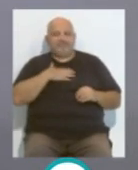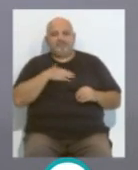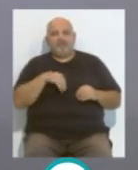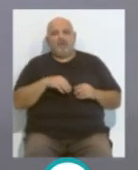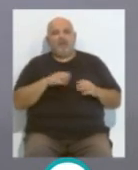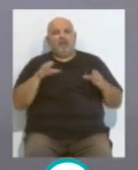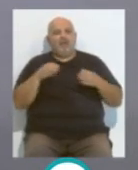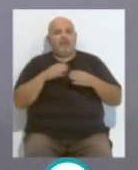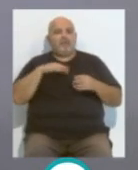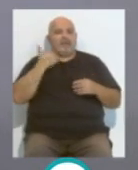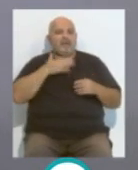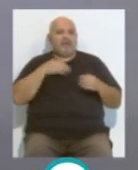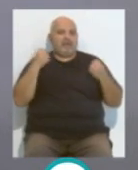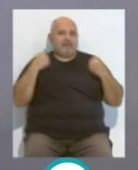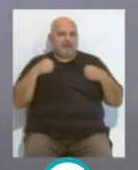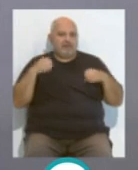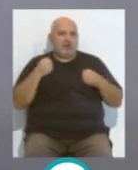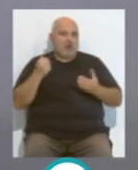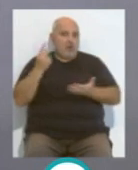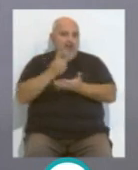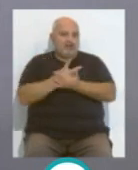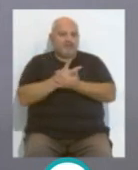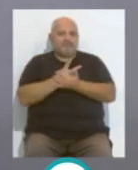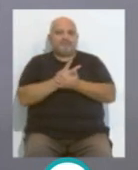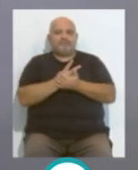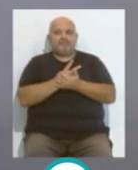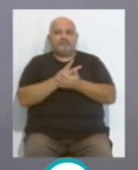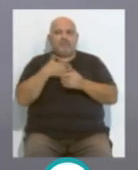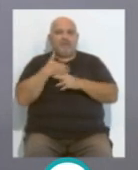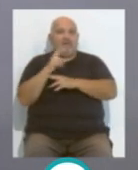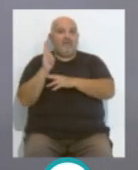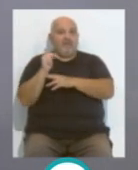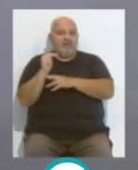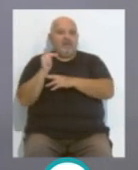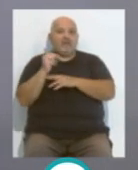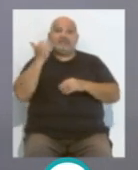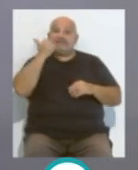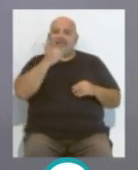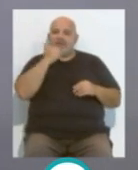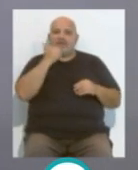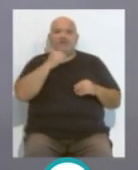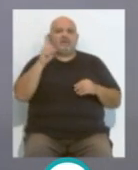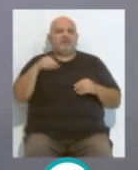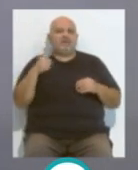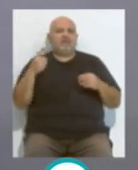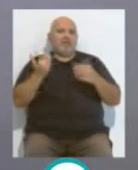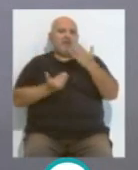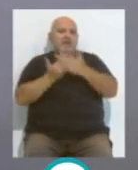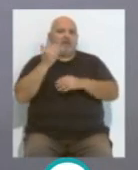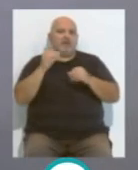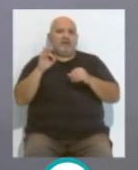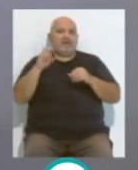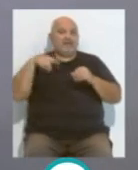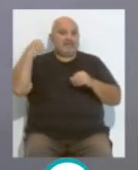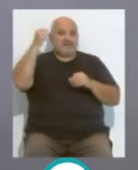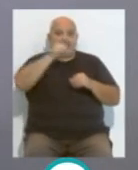el equipo mañana entrena nuevamente mañana viernes y el sábado también entrenamiento matutino a partir de